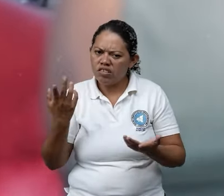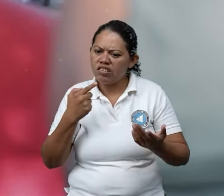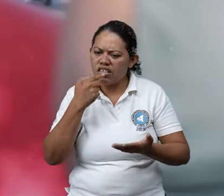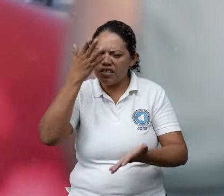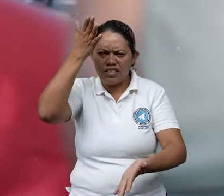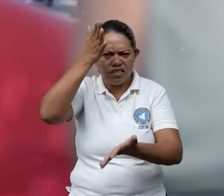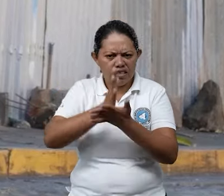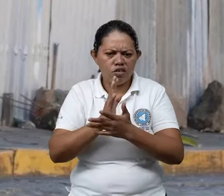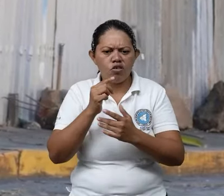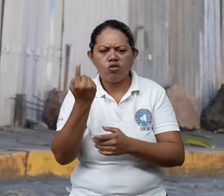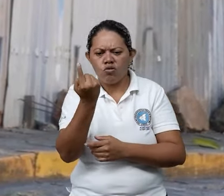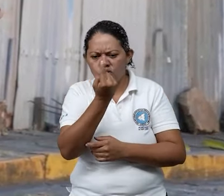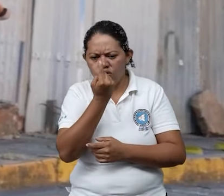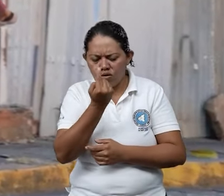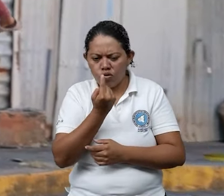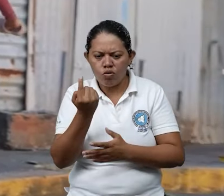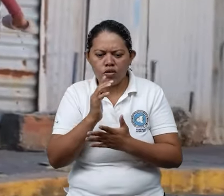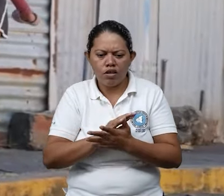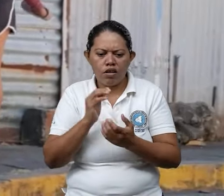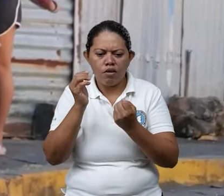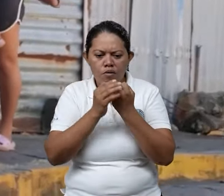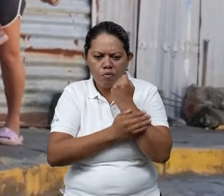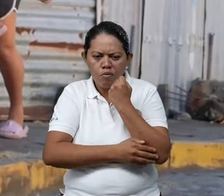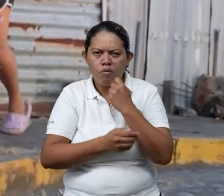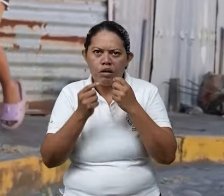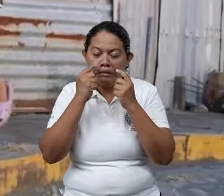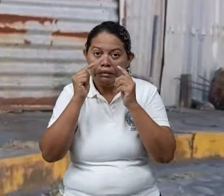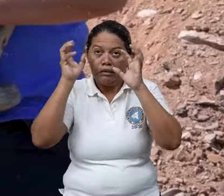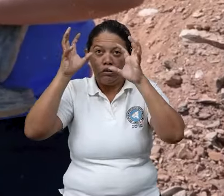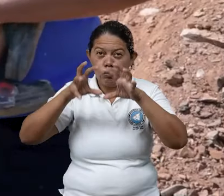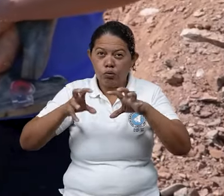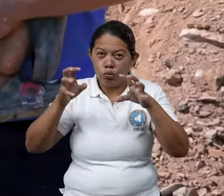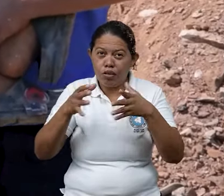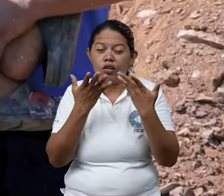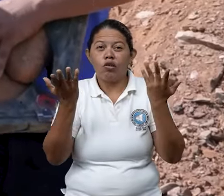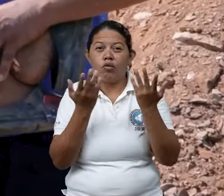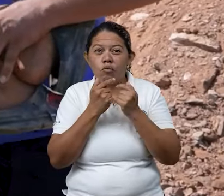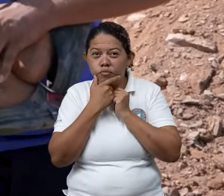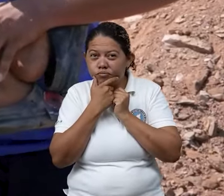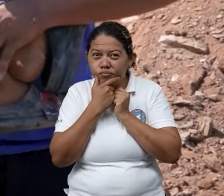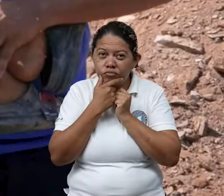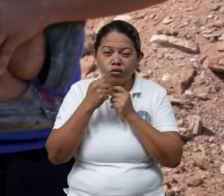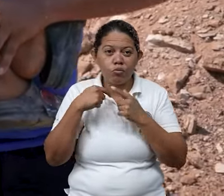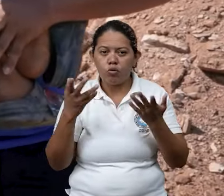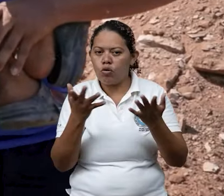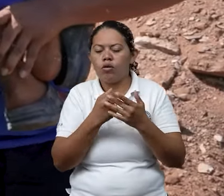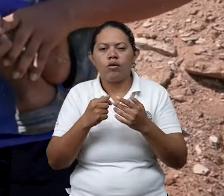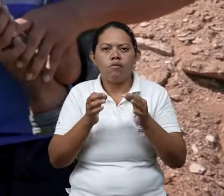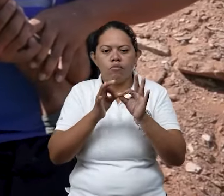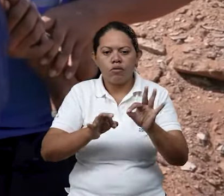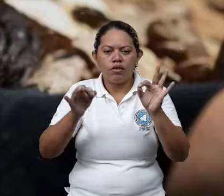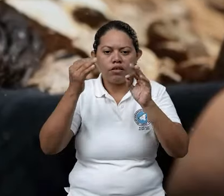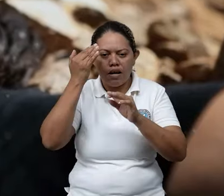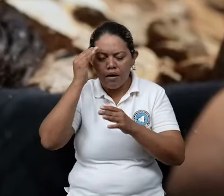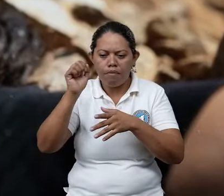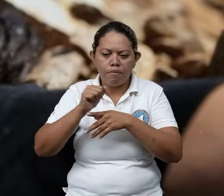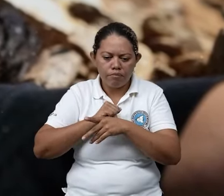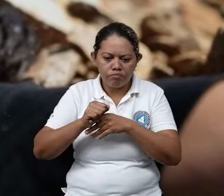decidir que solo sea la ocurrencia del fenómeno y evitar que se convierta en un desastre.